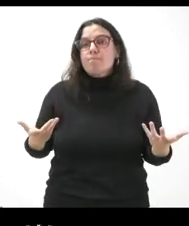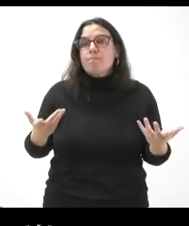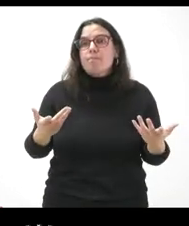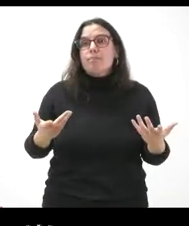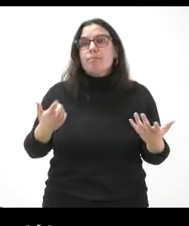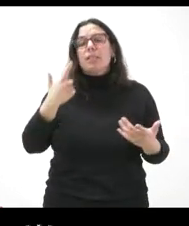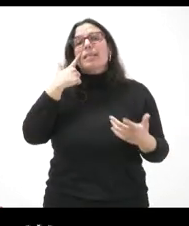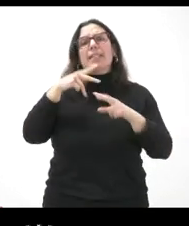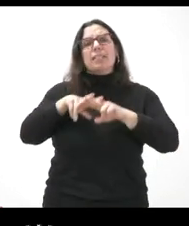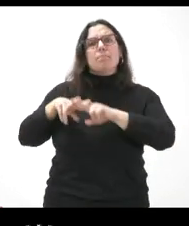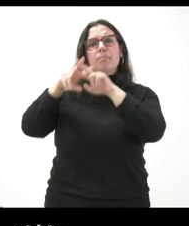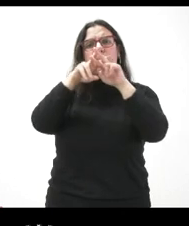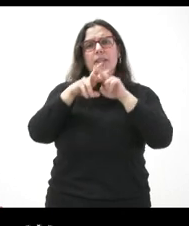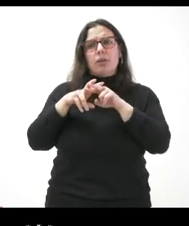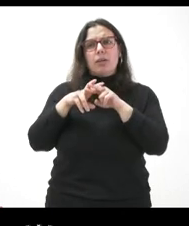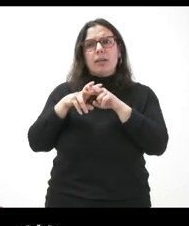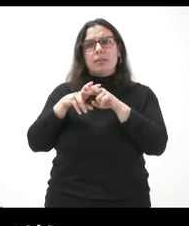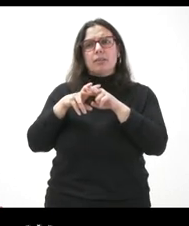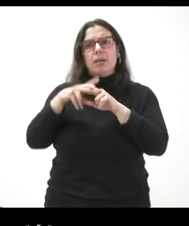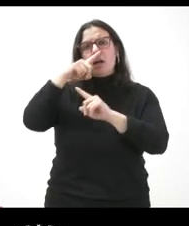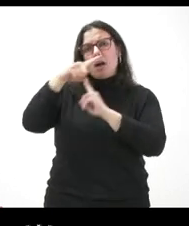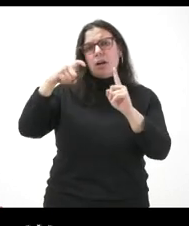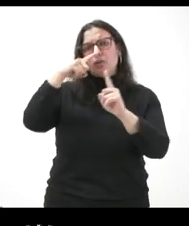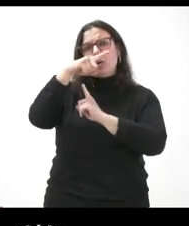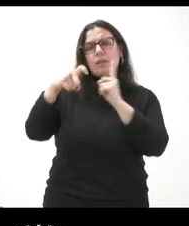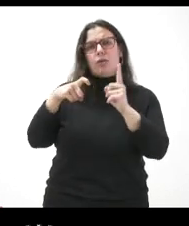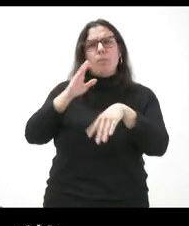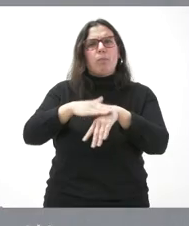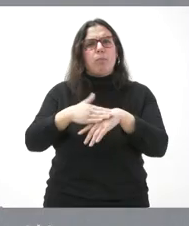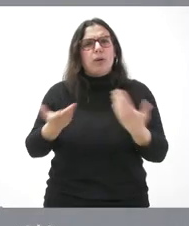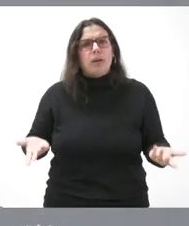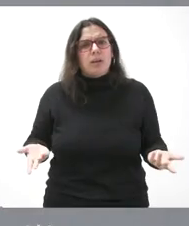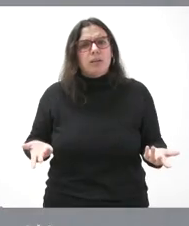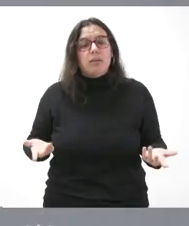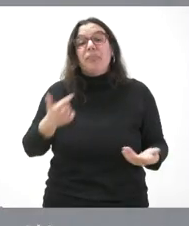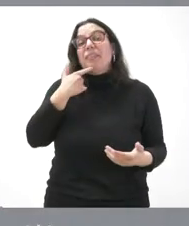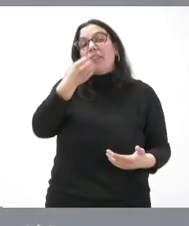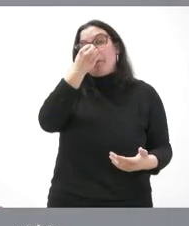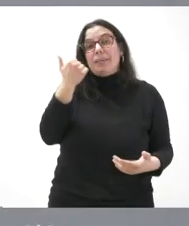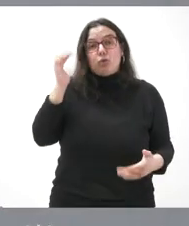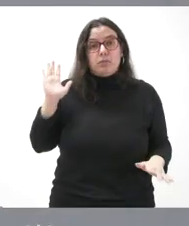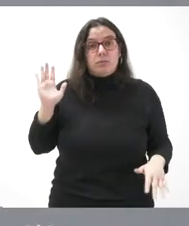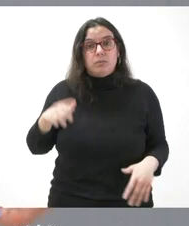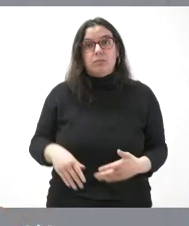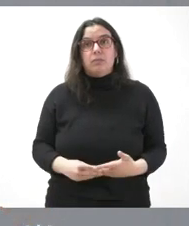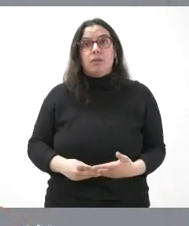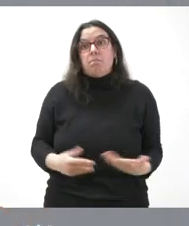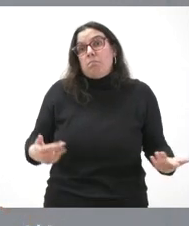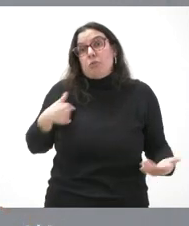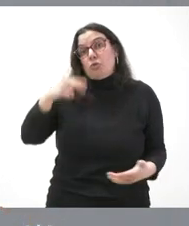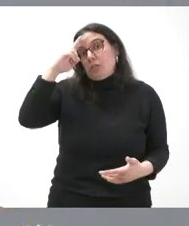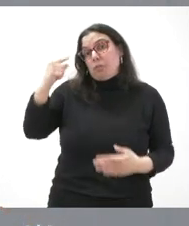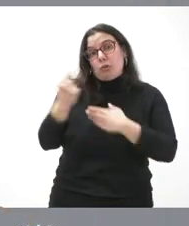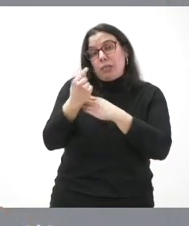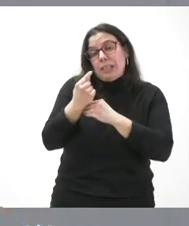inspecciones durante todos los años? Entonces, es lo que dice, no sé. Pues yo respeto todas las